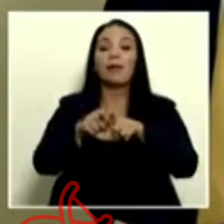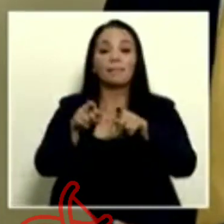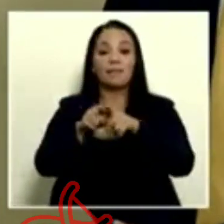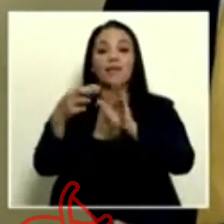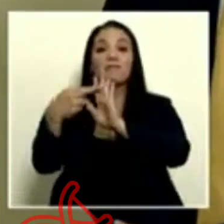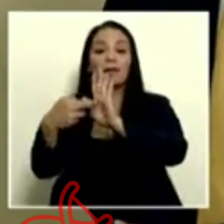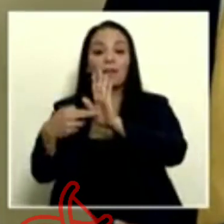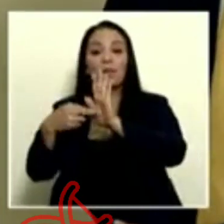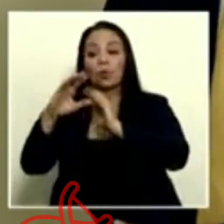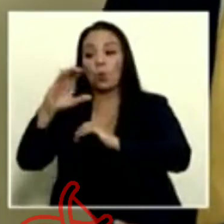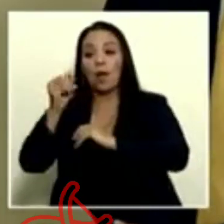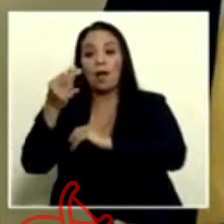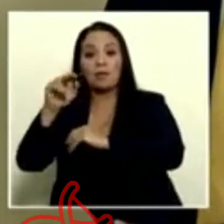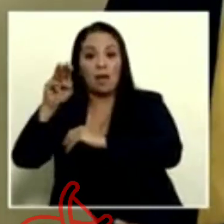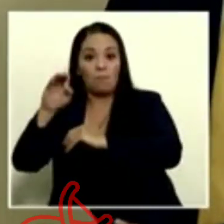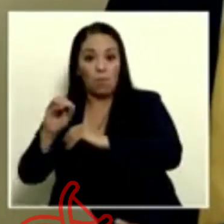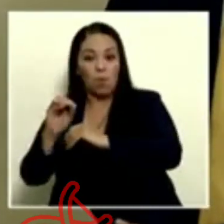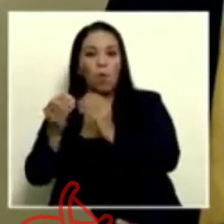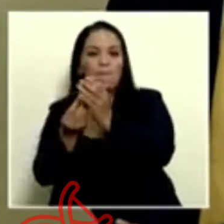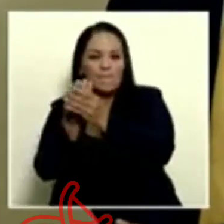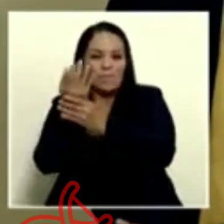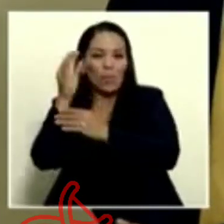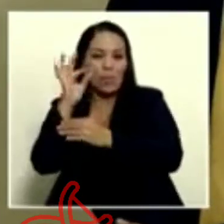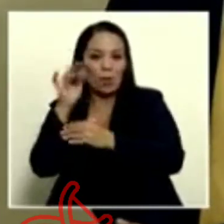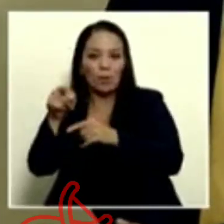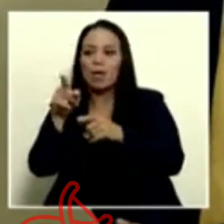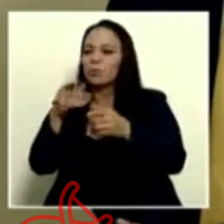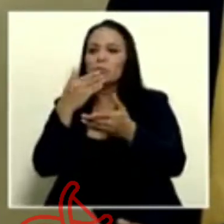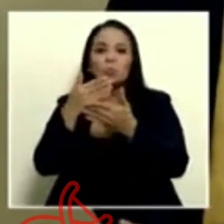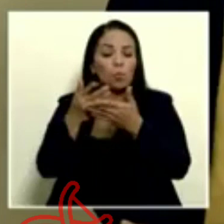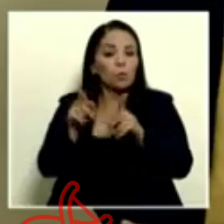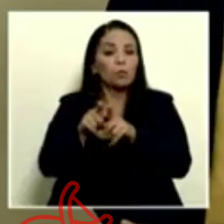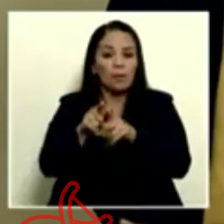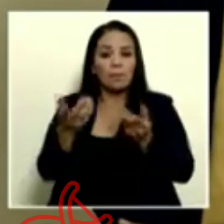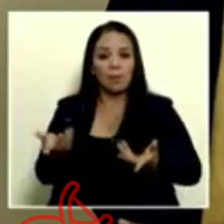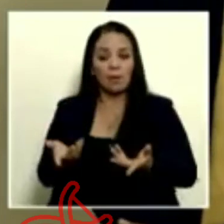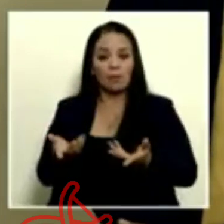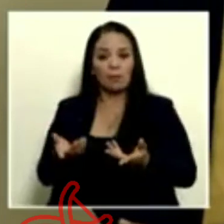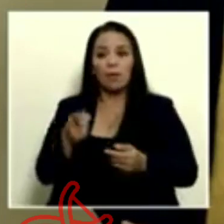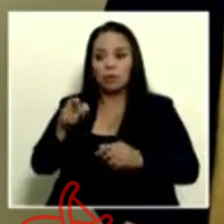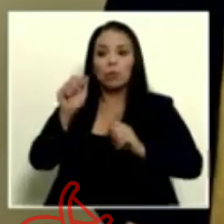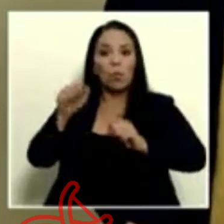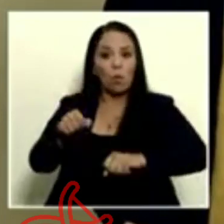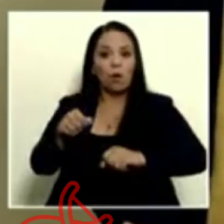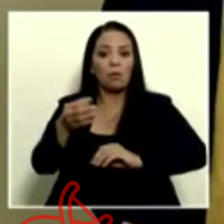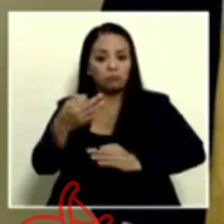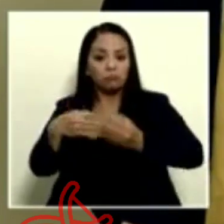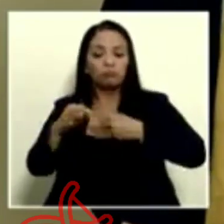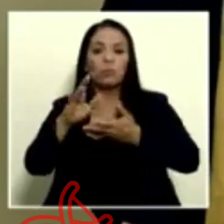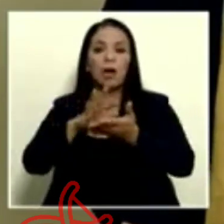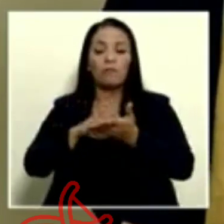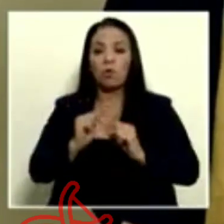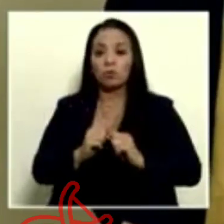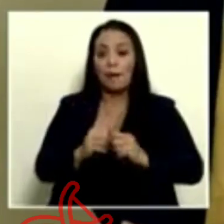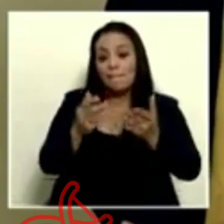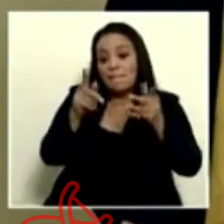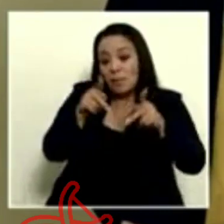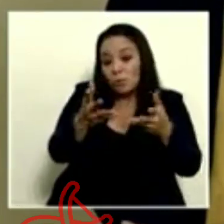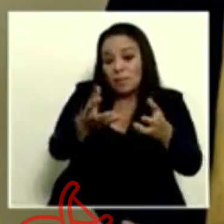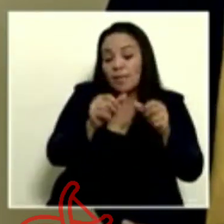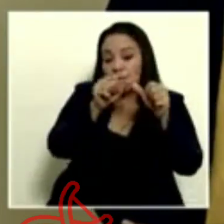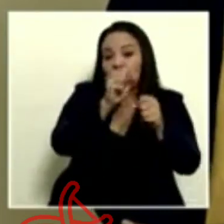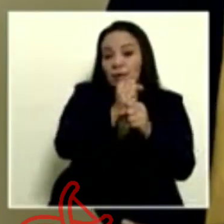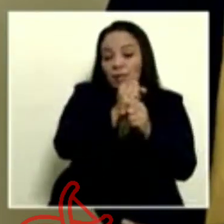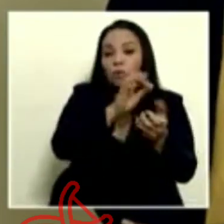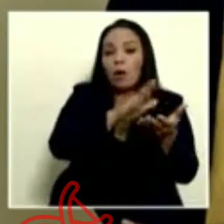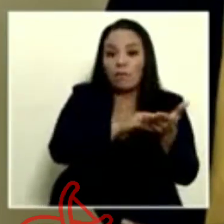Eso es muy rentable y puede reemplazar el arroz. El que se quiera quedar en arroz va a tener